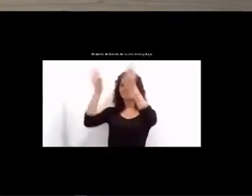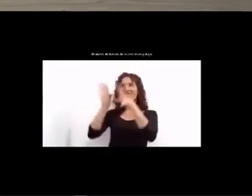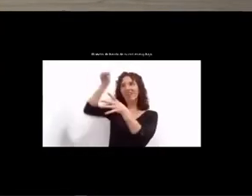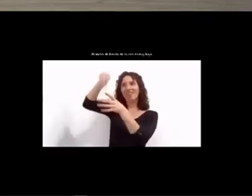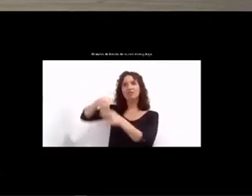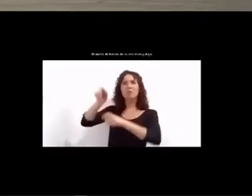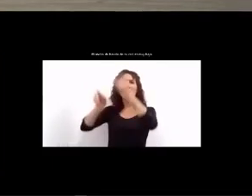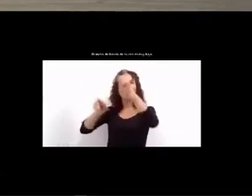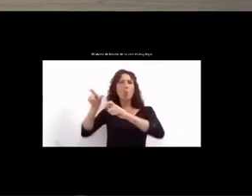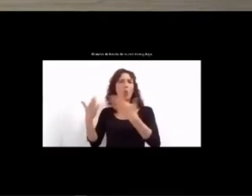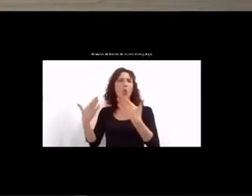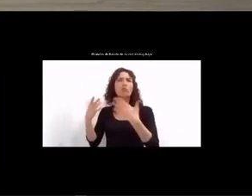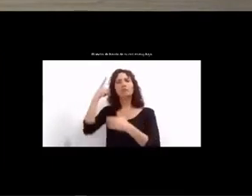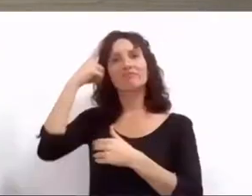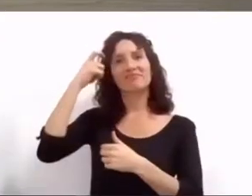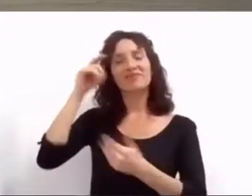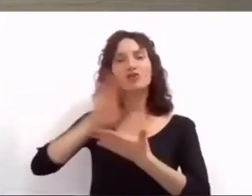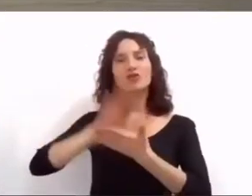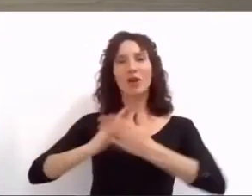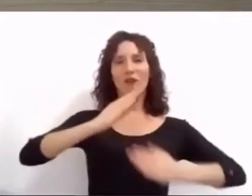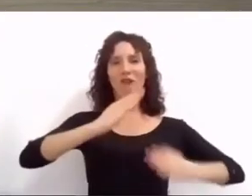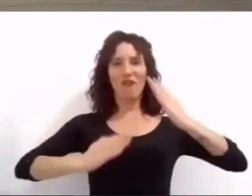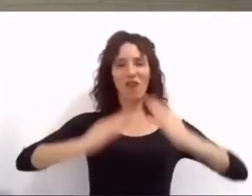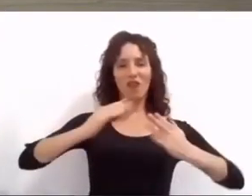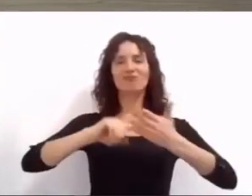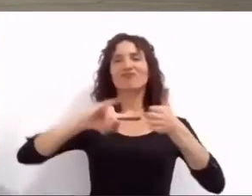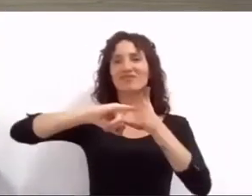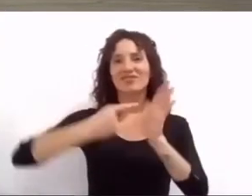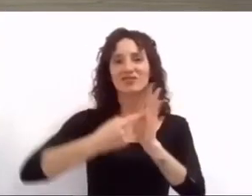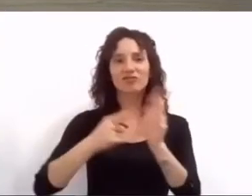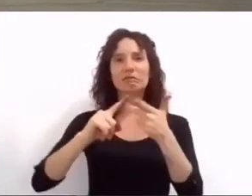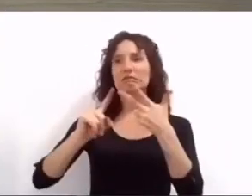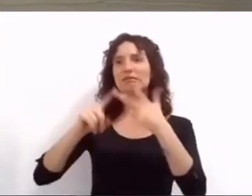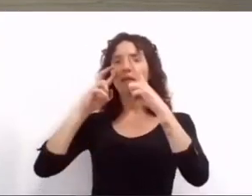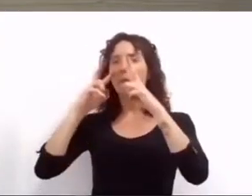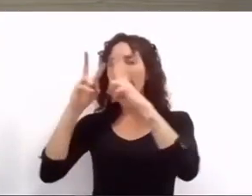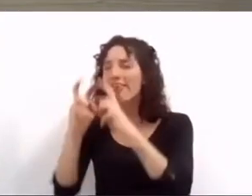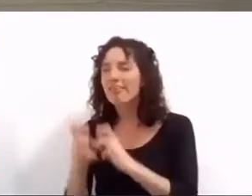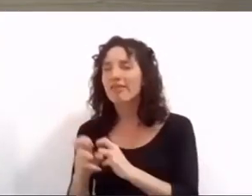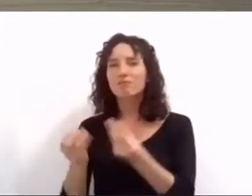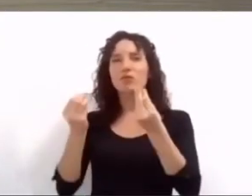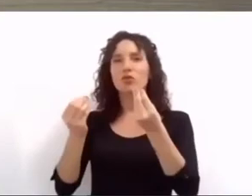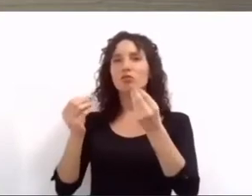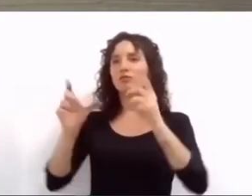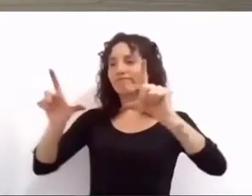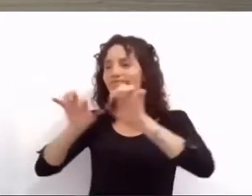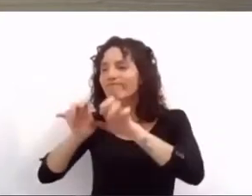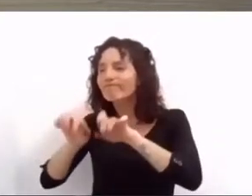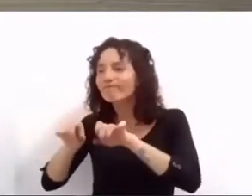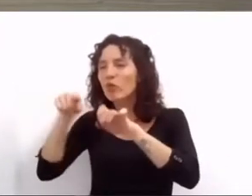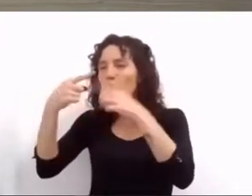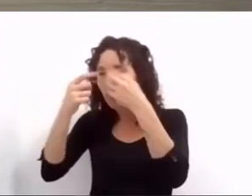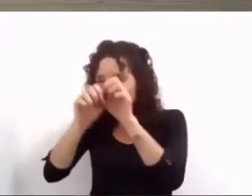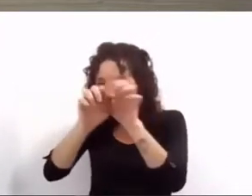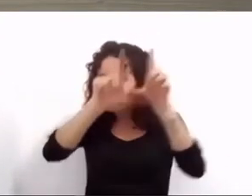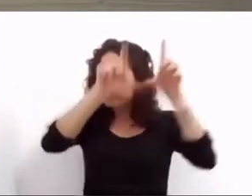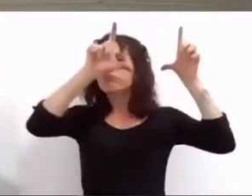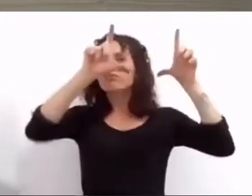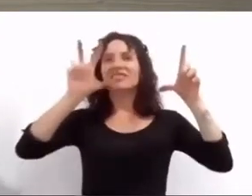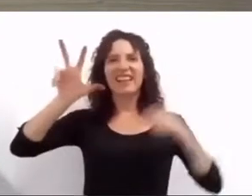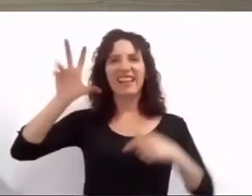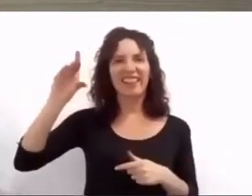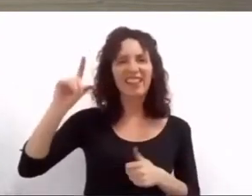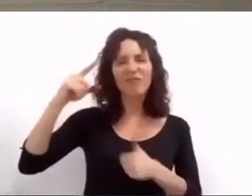en robótica en realidad virtual investiguen vamos a trabajar allí en laboratorio de innovación programas de